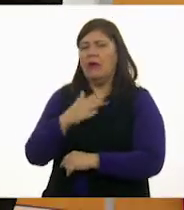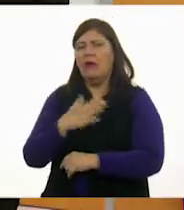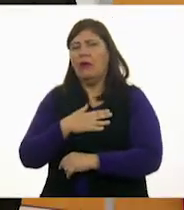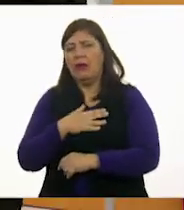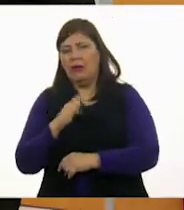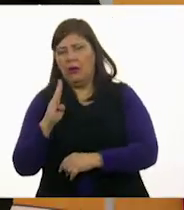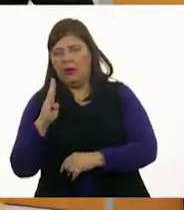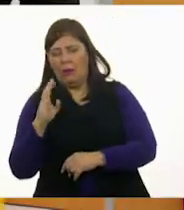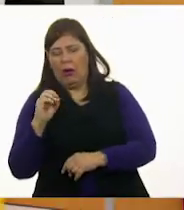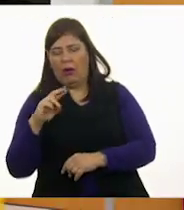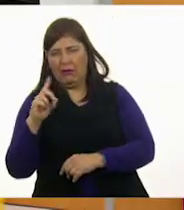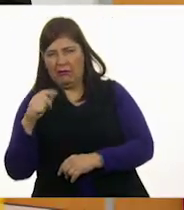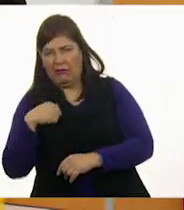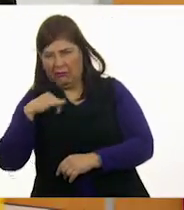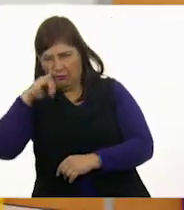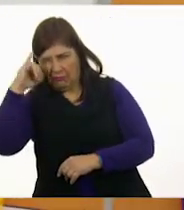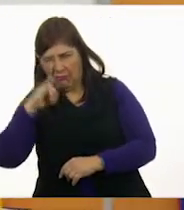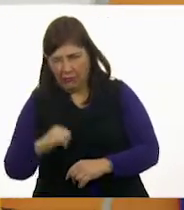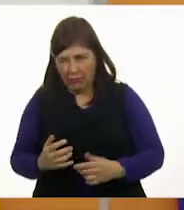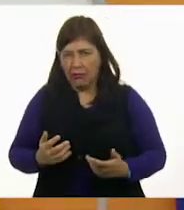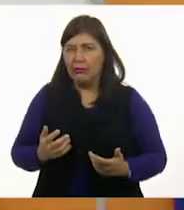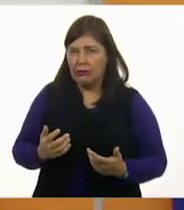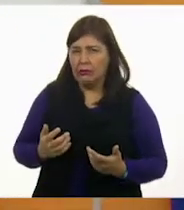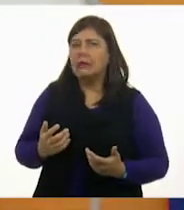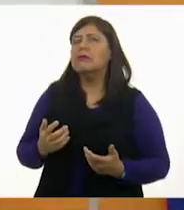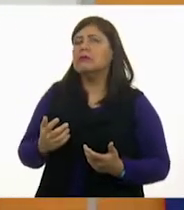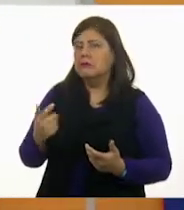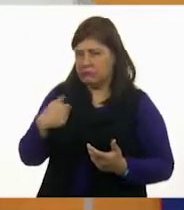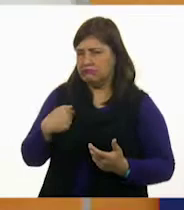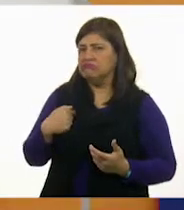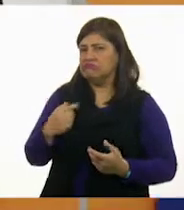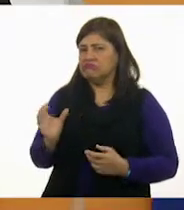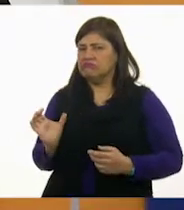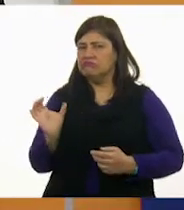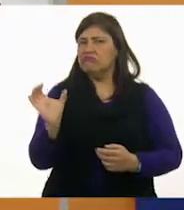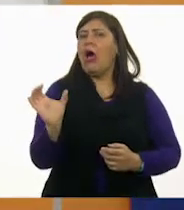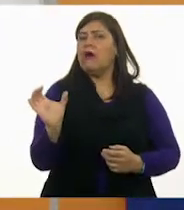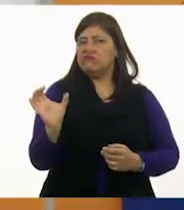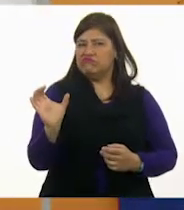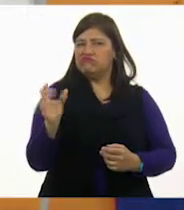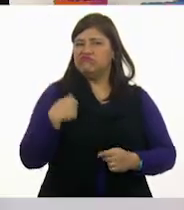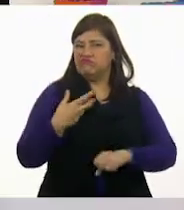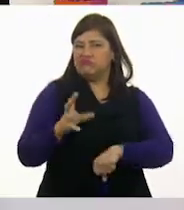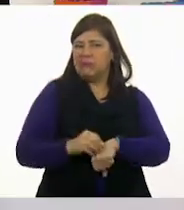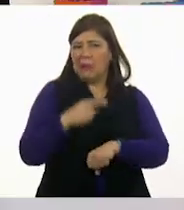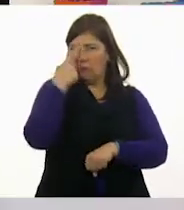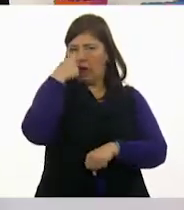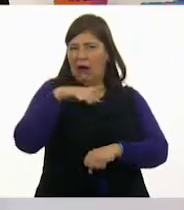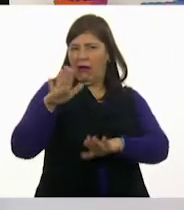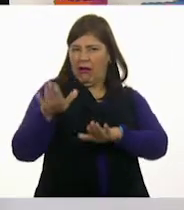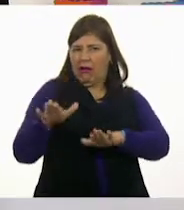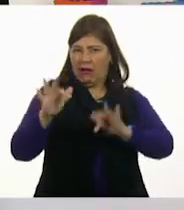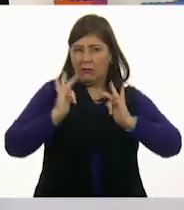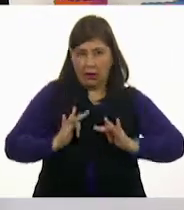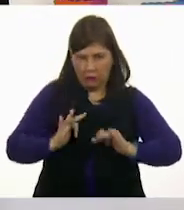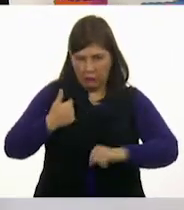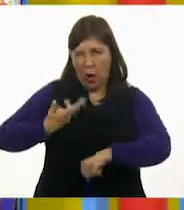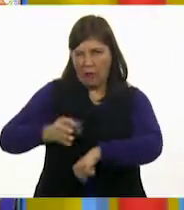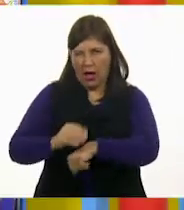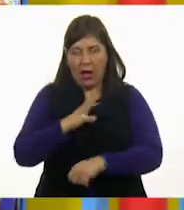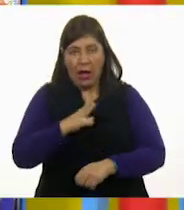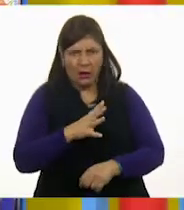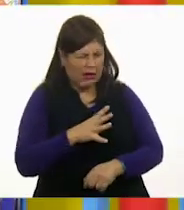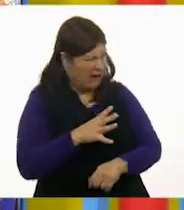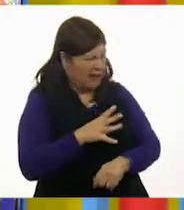Fefe Bond y tengo licencia para calmar. ¿Licencia para calmar? Así es.